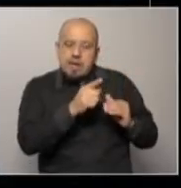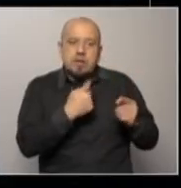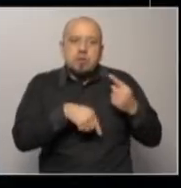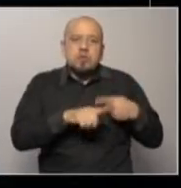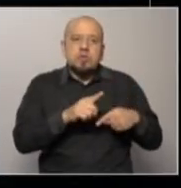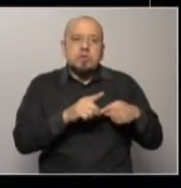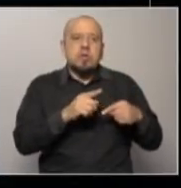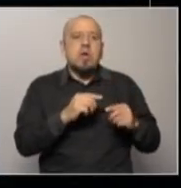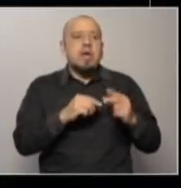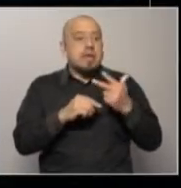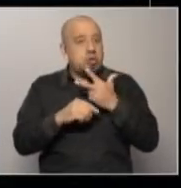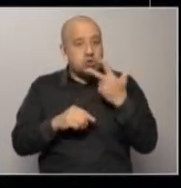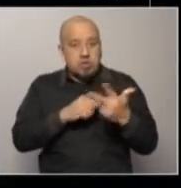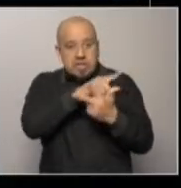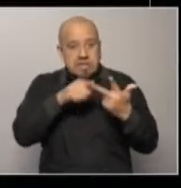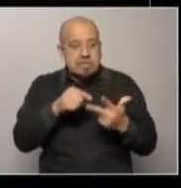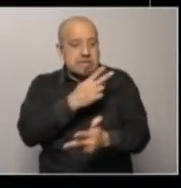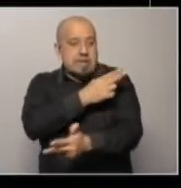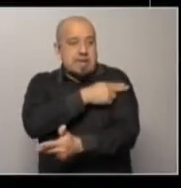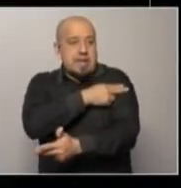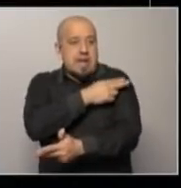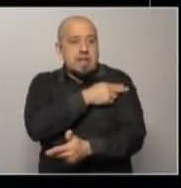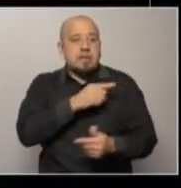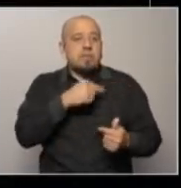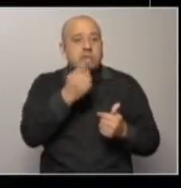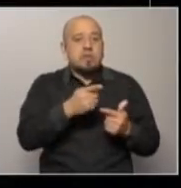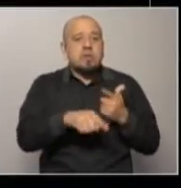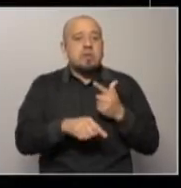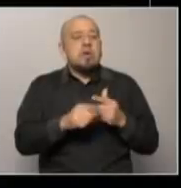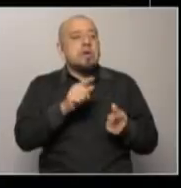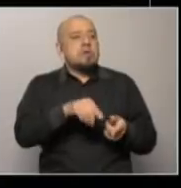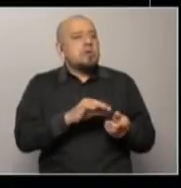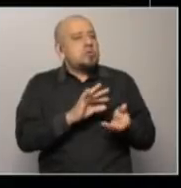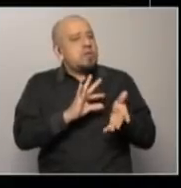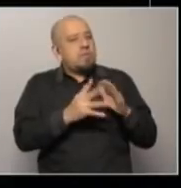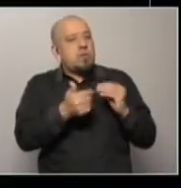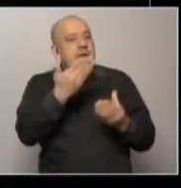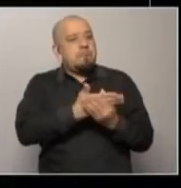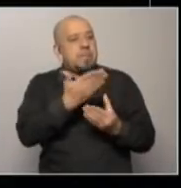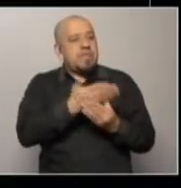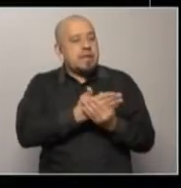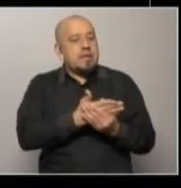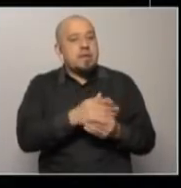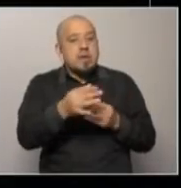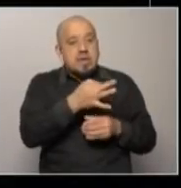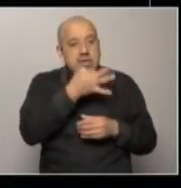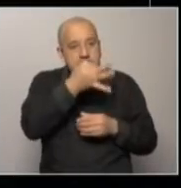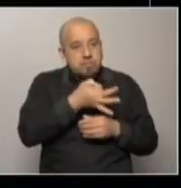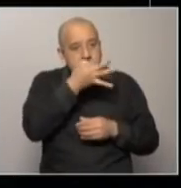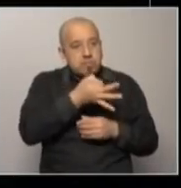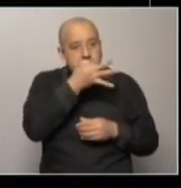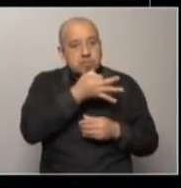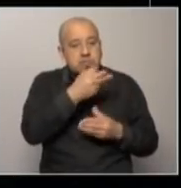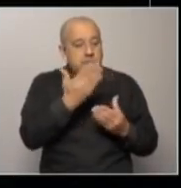tres generales, sino también luego las jerarquías. Eso se transforma en expedientes, las declaraciones y circula por el